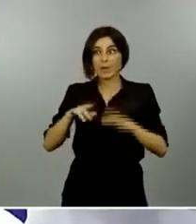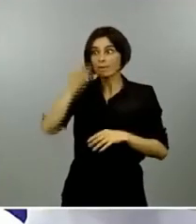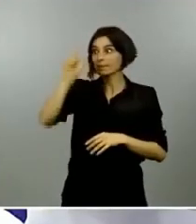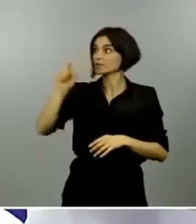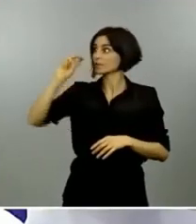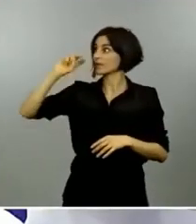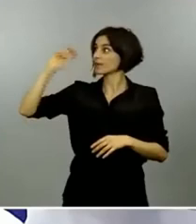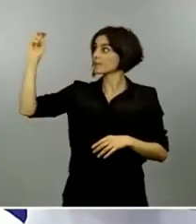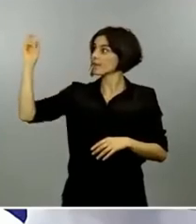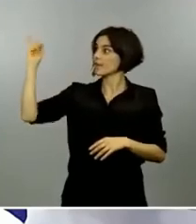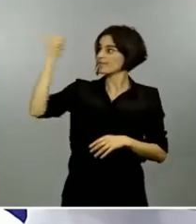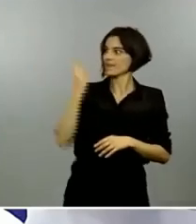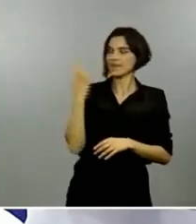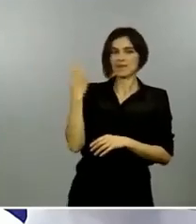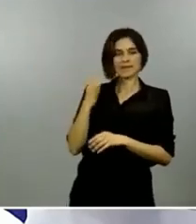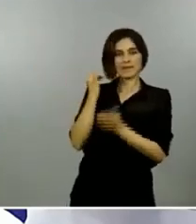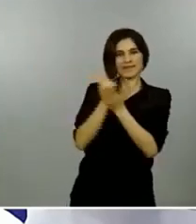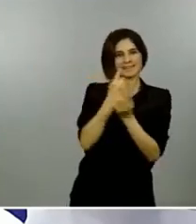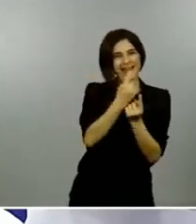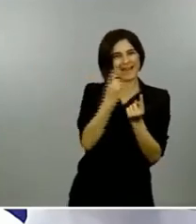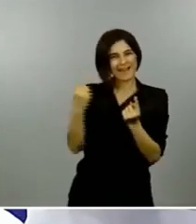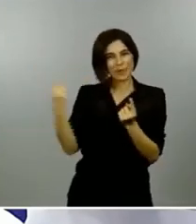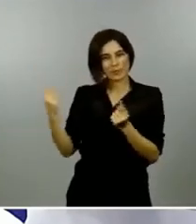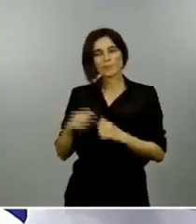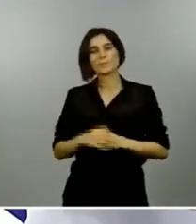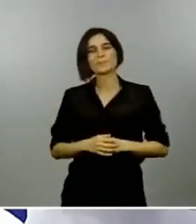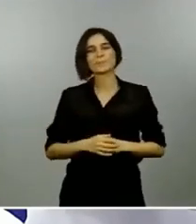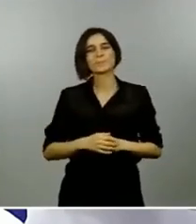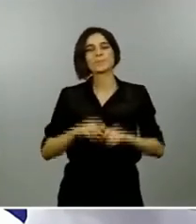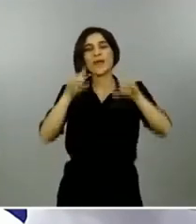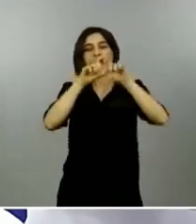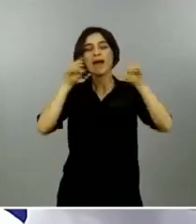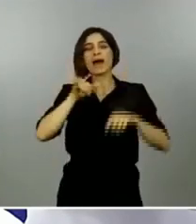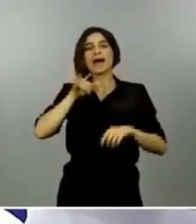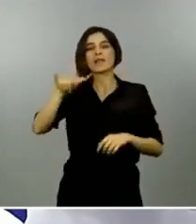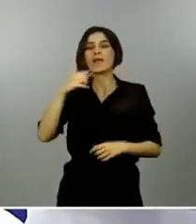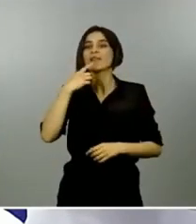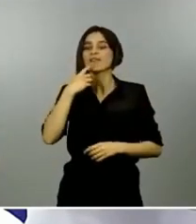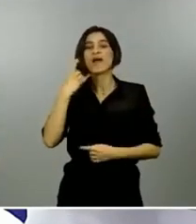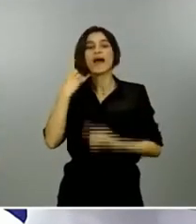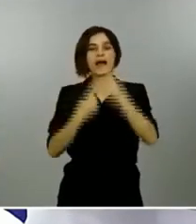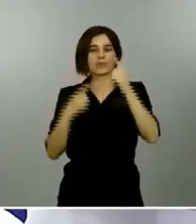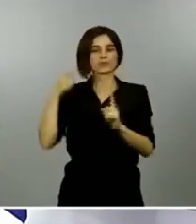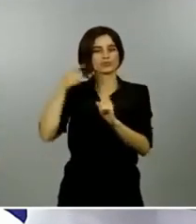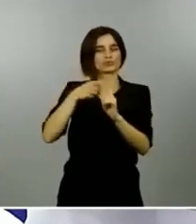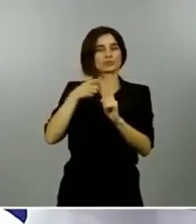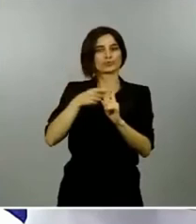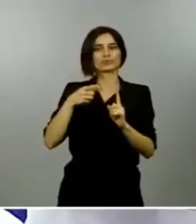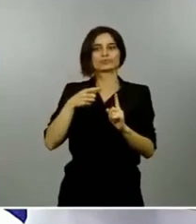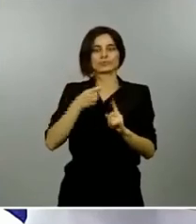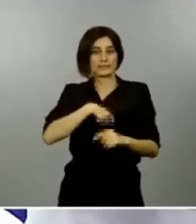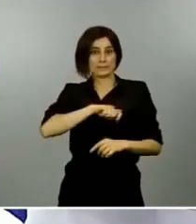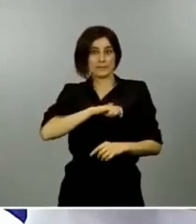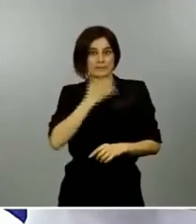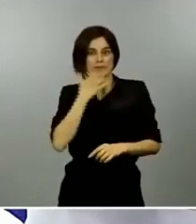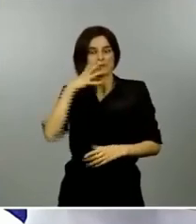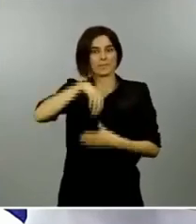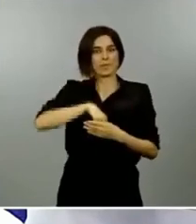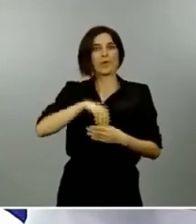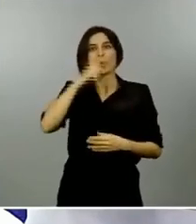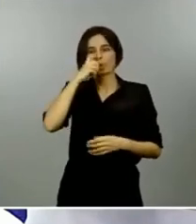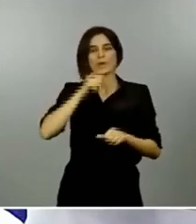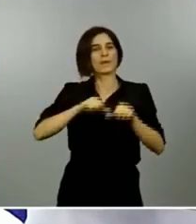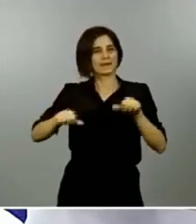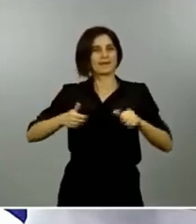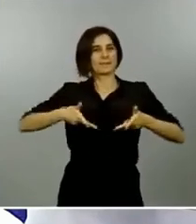algunos destinos incluidos algunos en España en junio ¿hay algún plan para abrir las fronteras al turismo internacional? ¿cree usted que será en